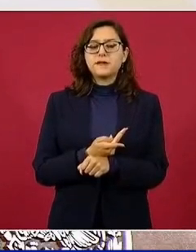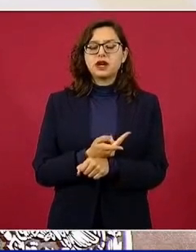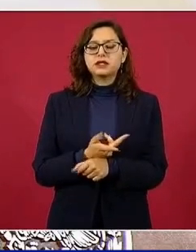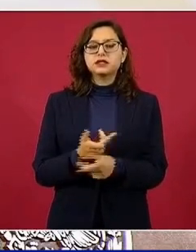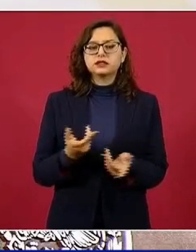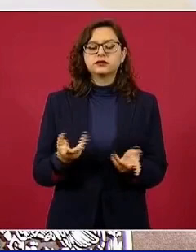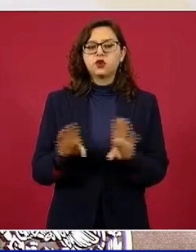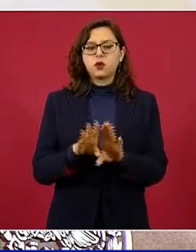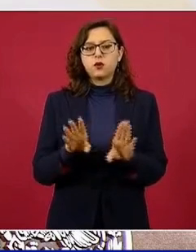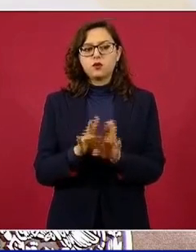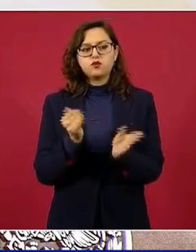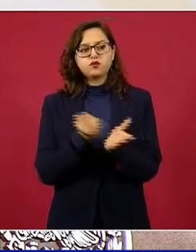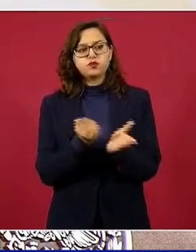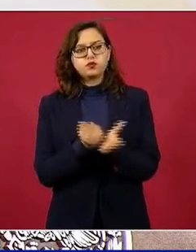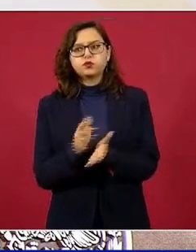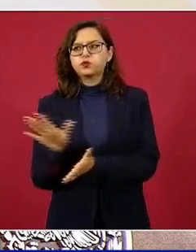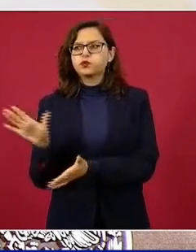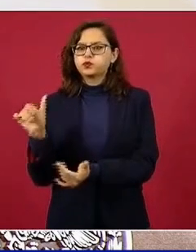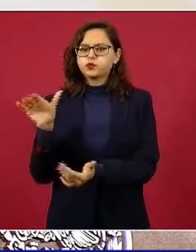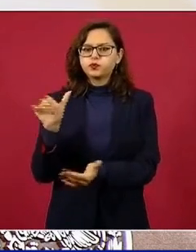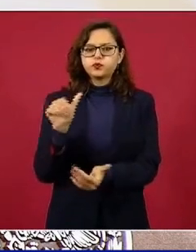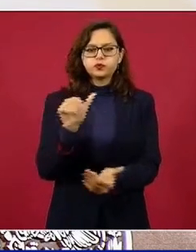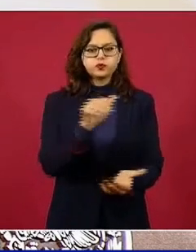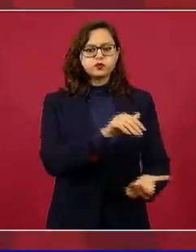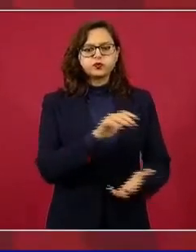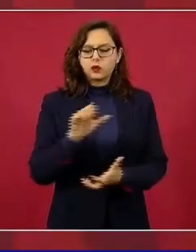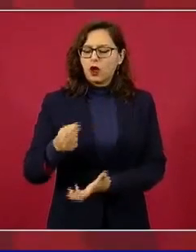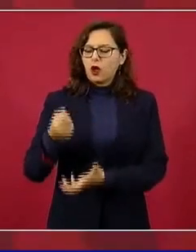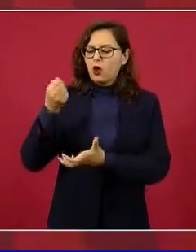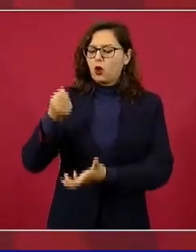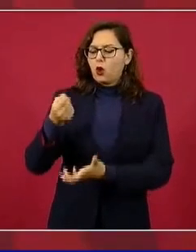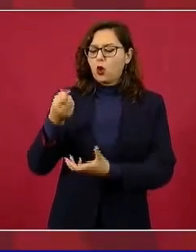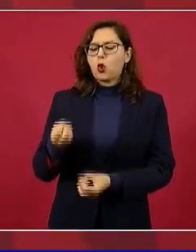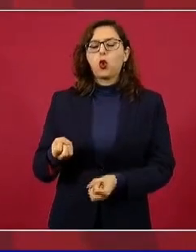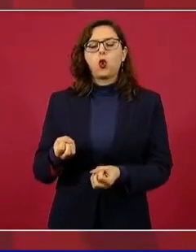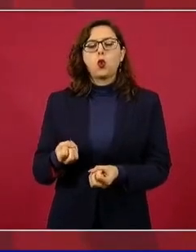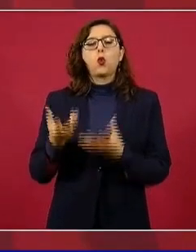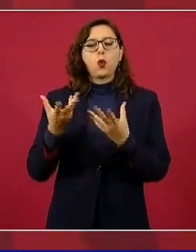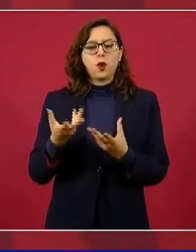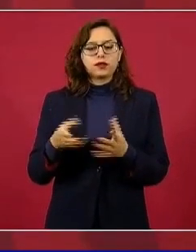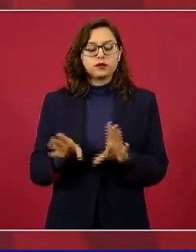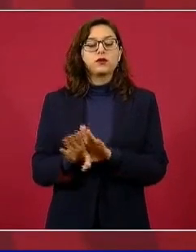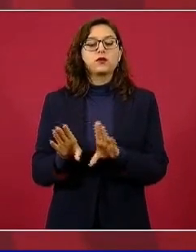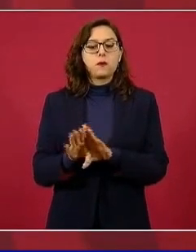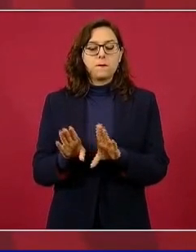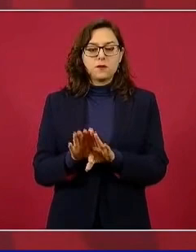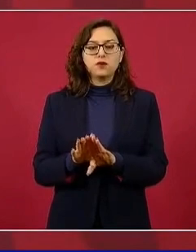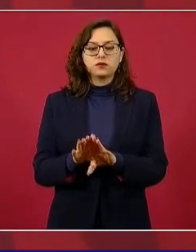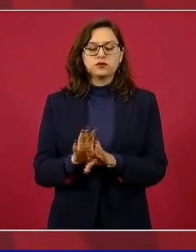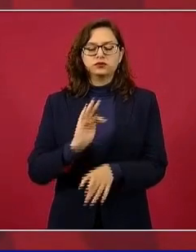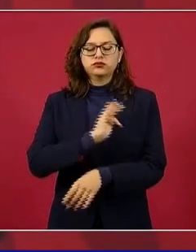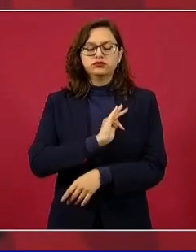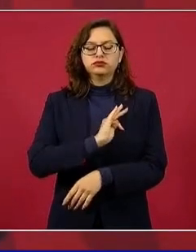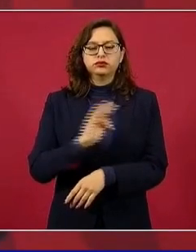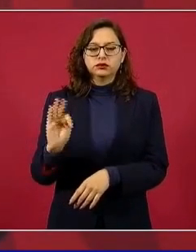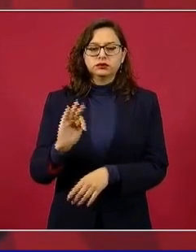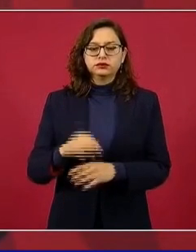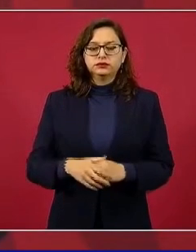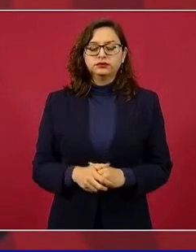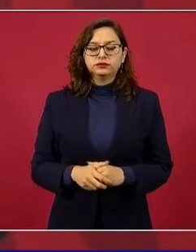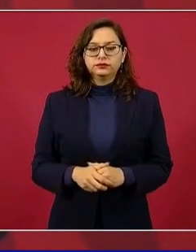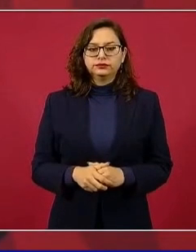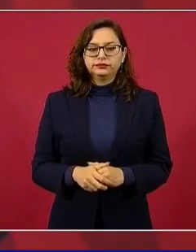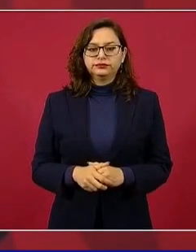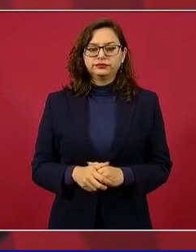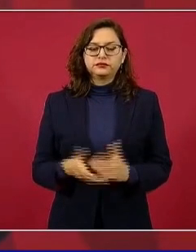recaudación de las contribuciones, no le quiero llamar